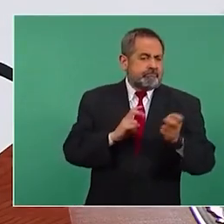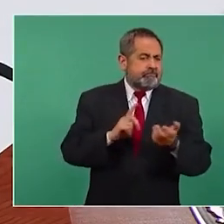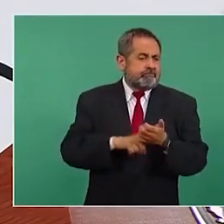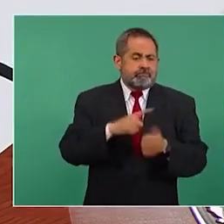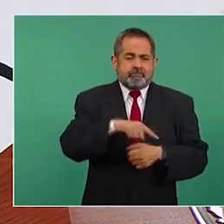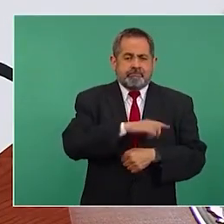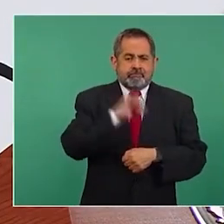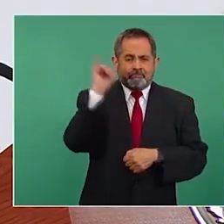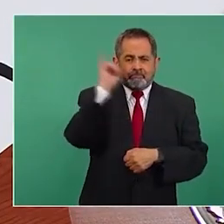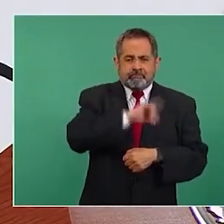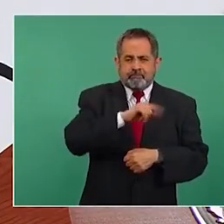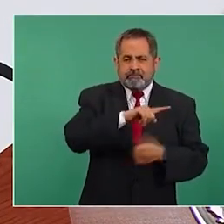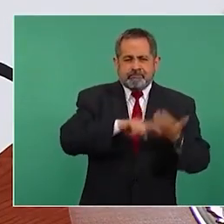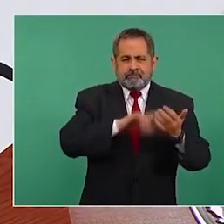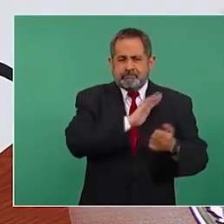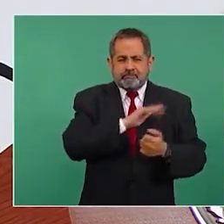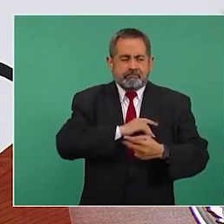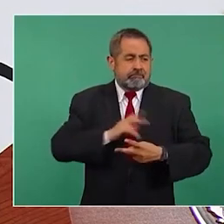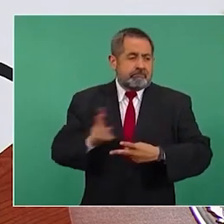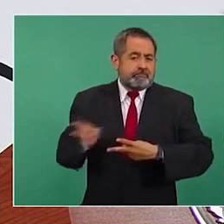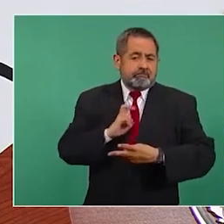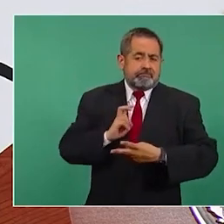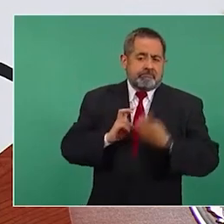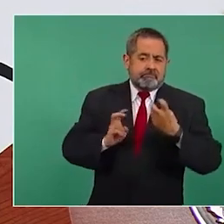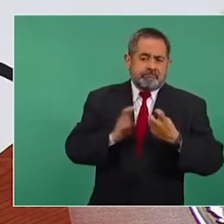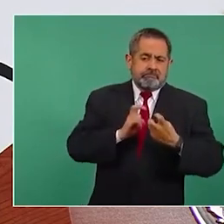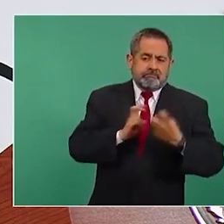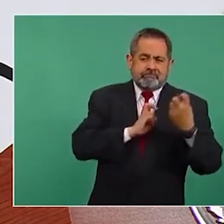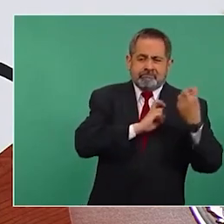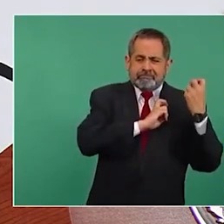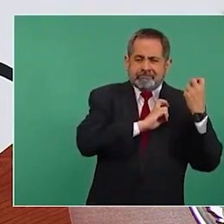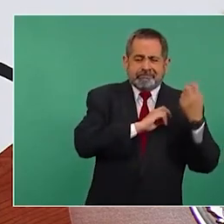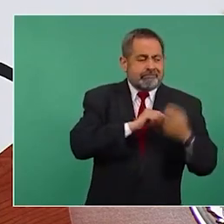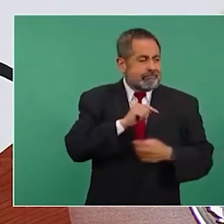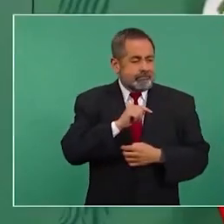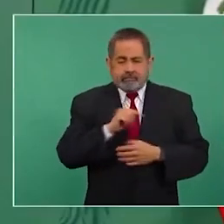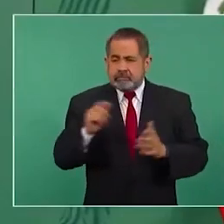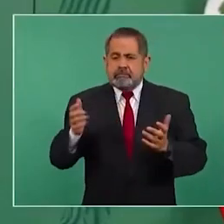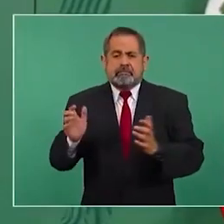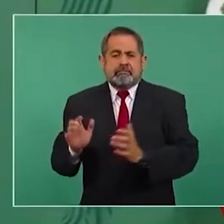de los soldados